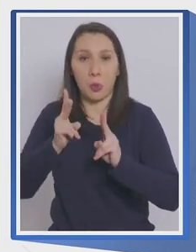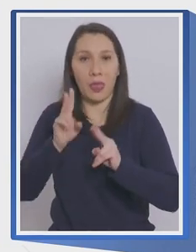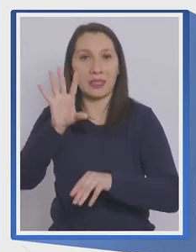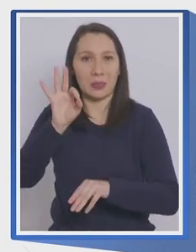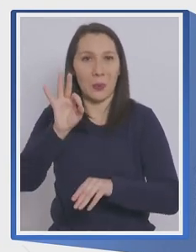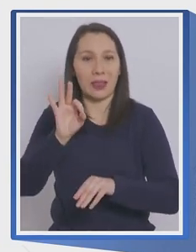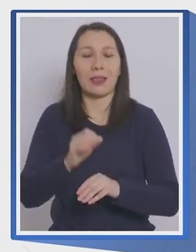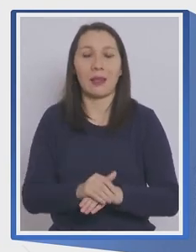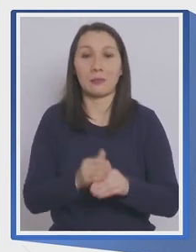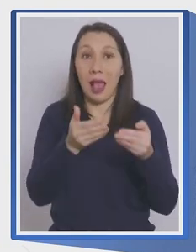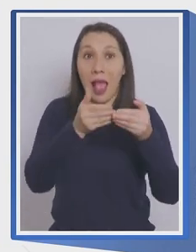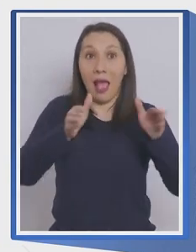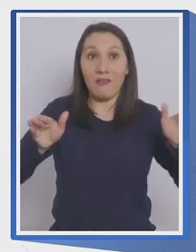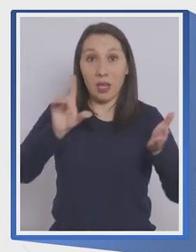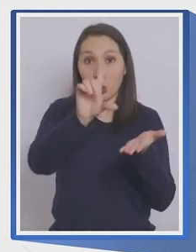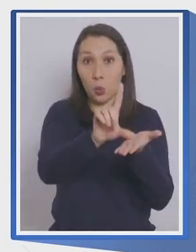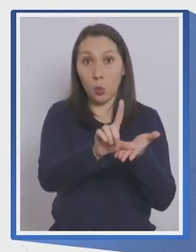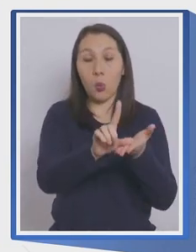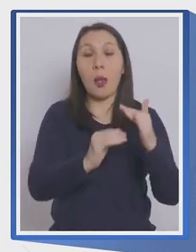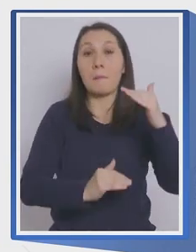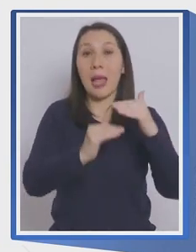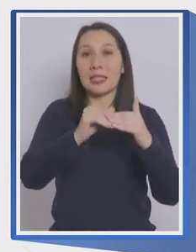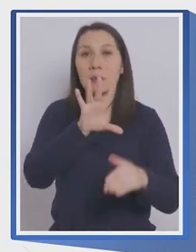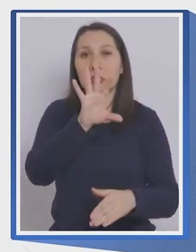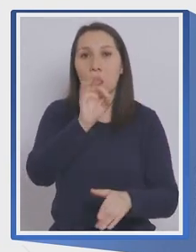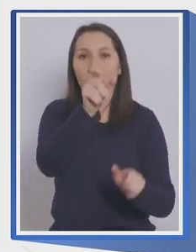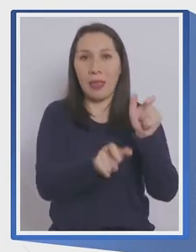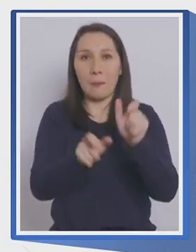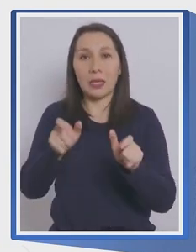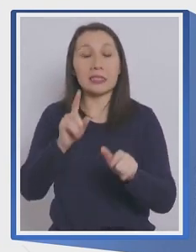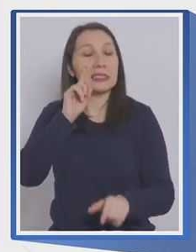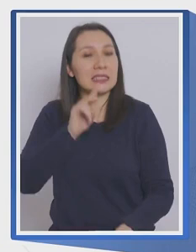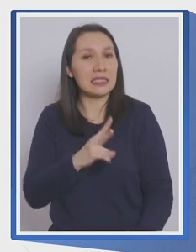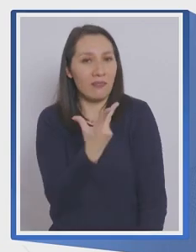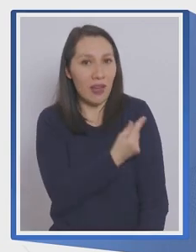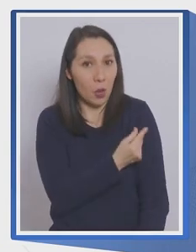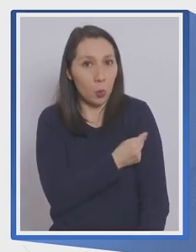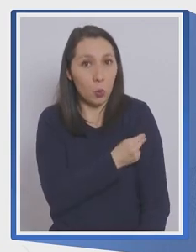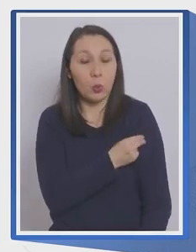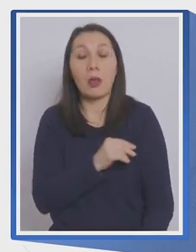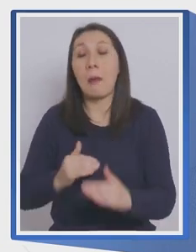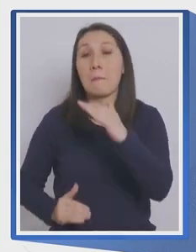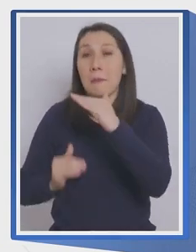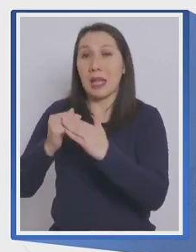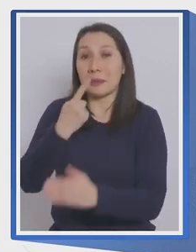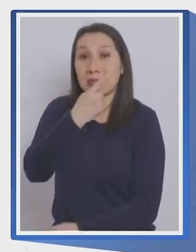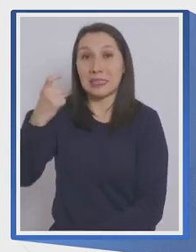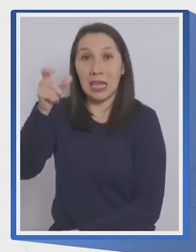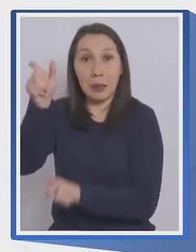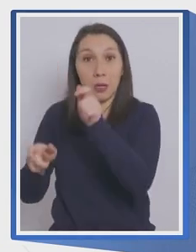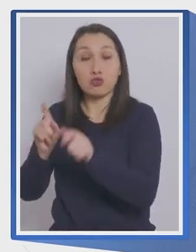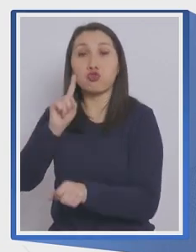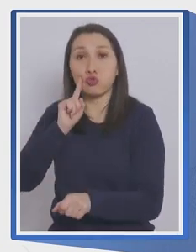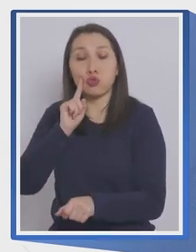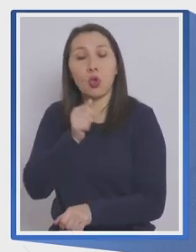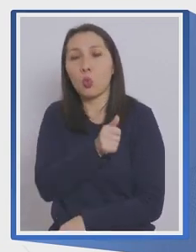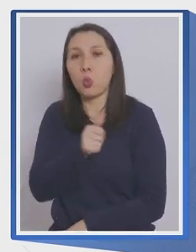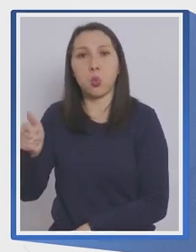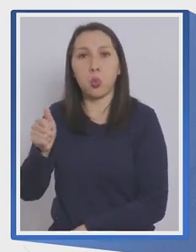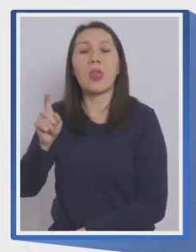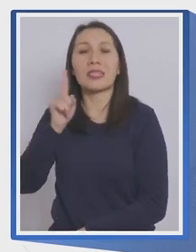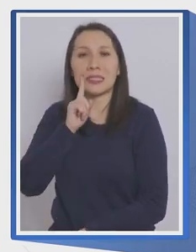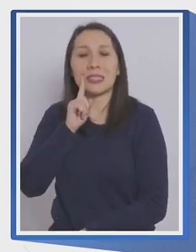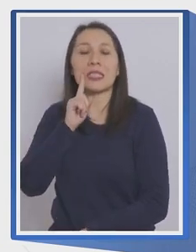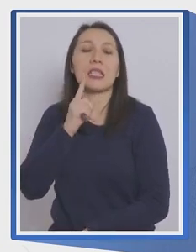En espacios abiertos, el aforo será de 50 personas para los no vacunados y un máximo de 100 personas si es que todas